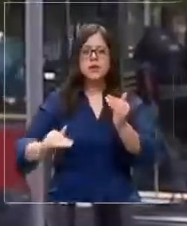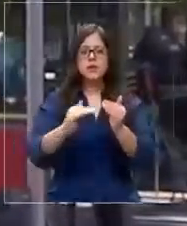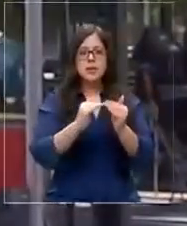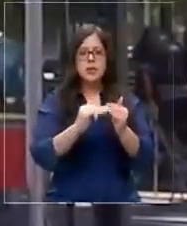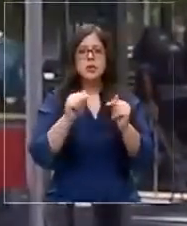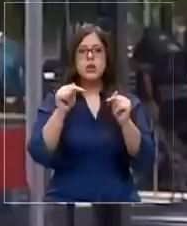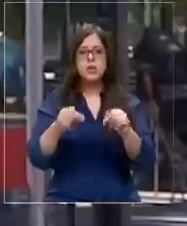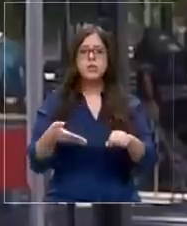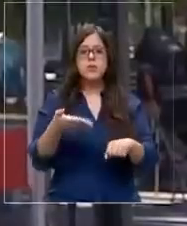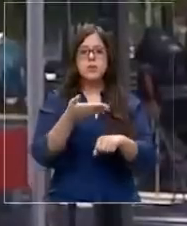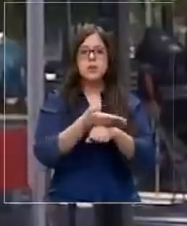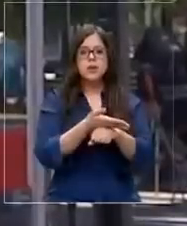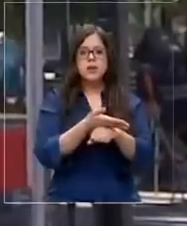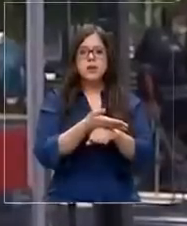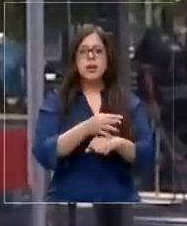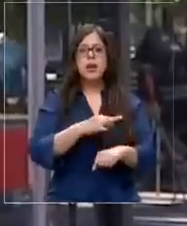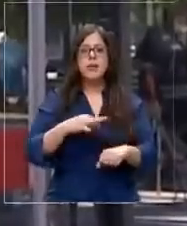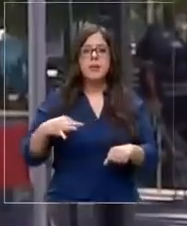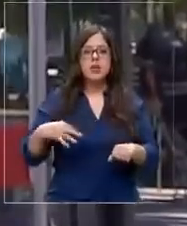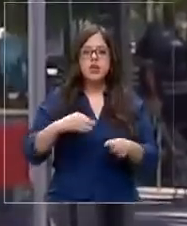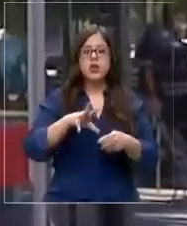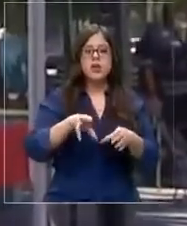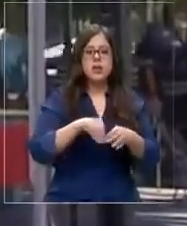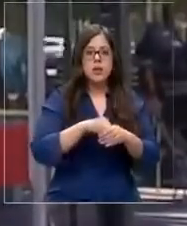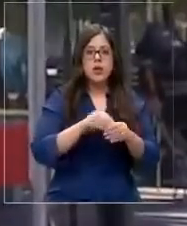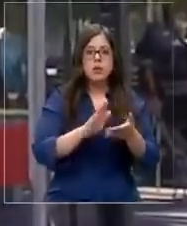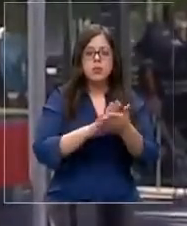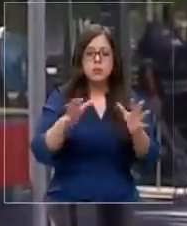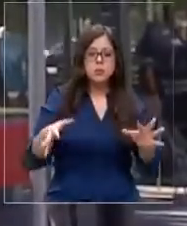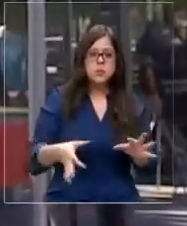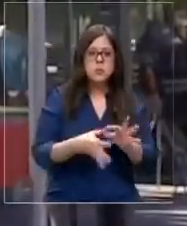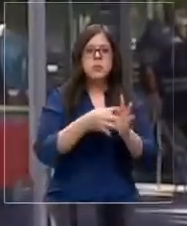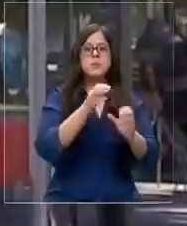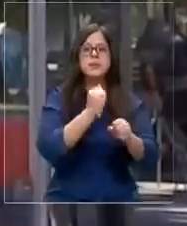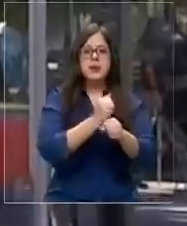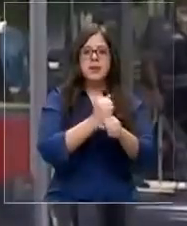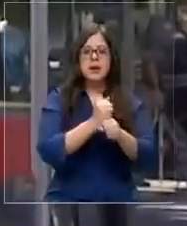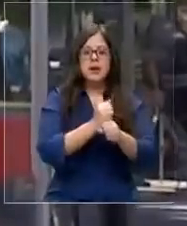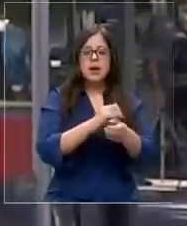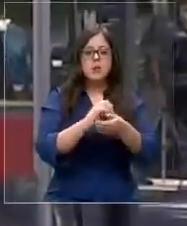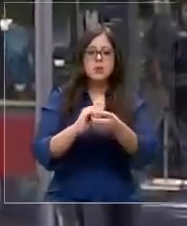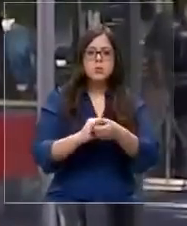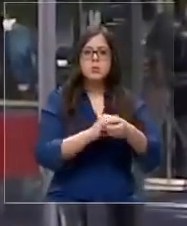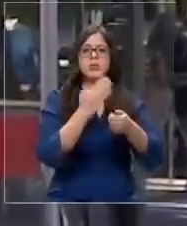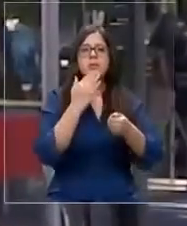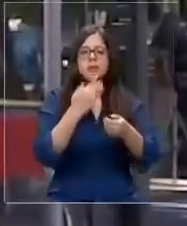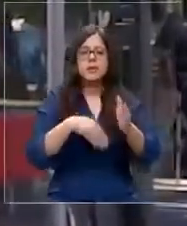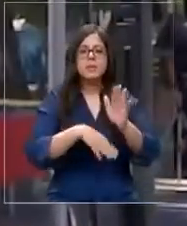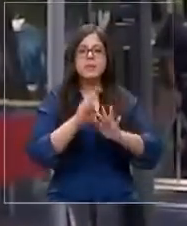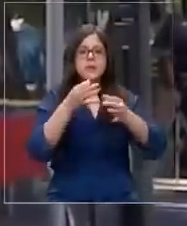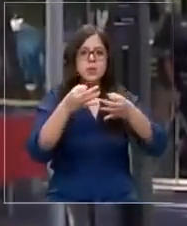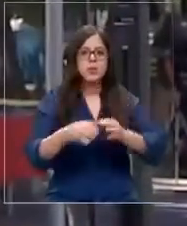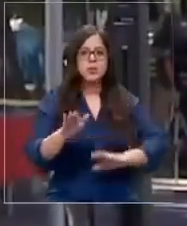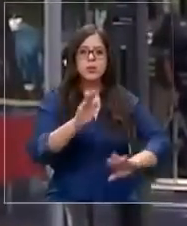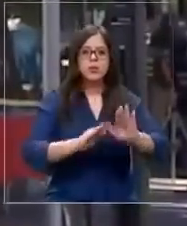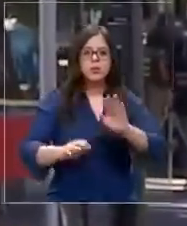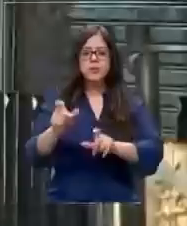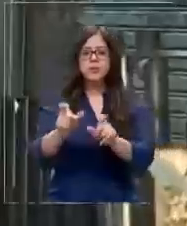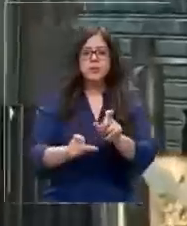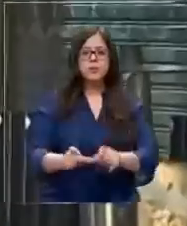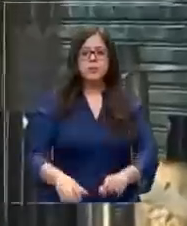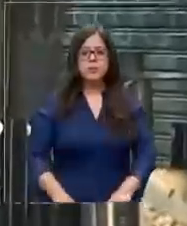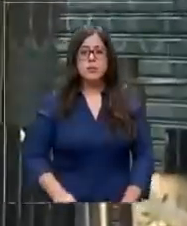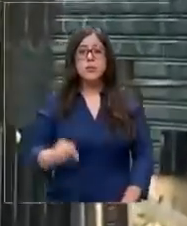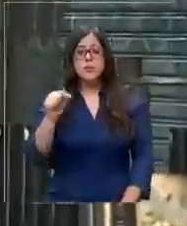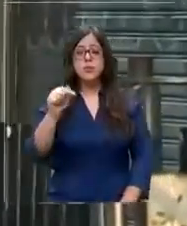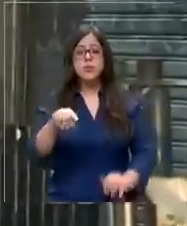vamos a solicitar sin duda al Ministerio de Interior articularnos, trabajar en conjunto y que puedan brindar una mayor seguridad y protección para la ciudadanía.